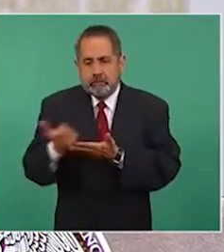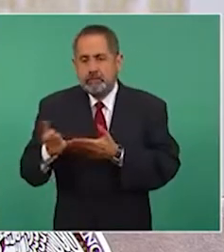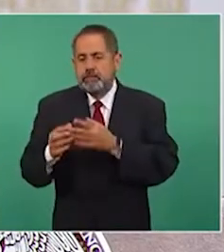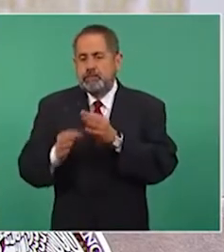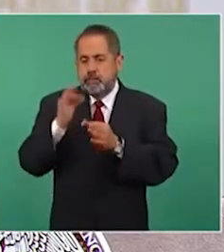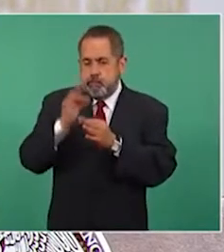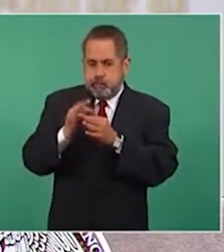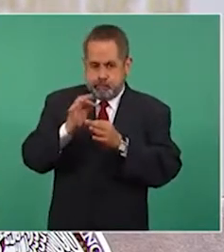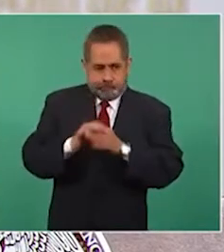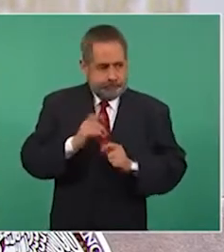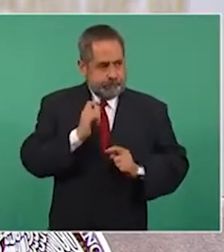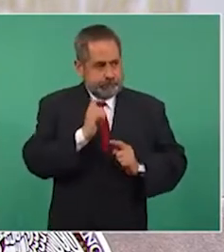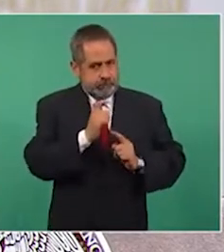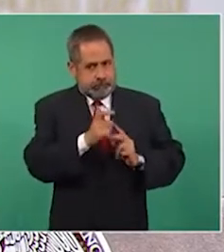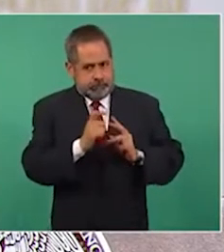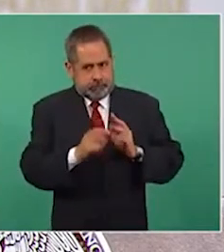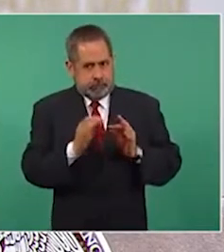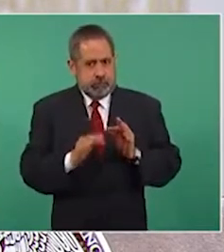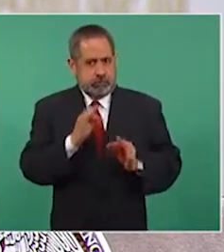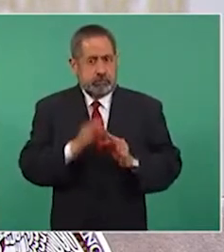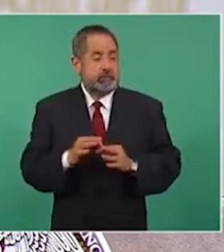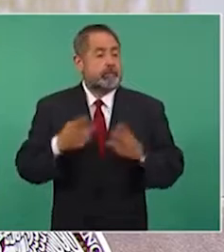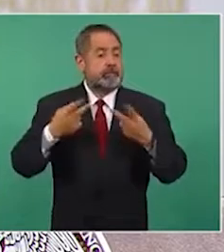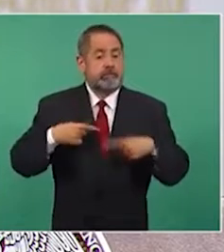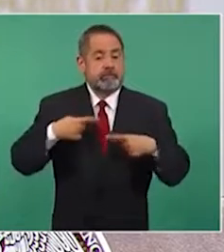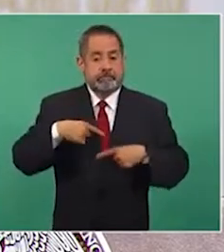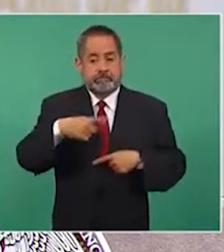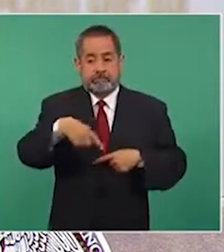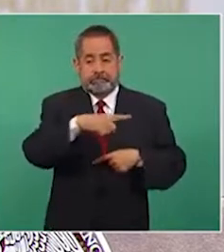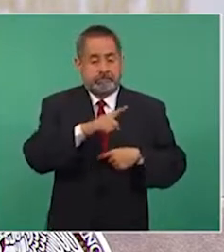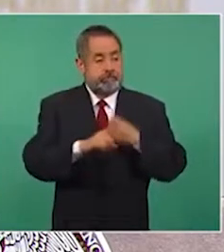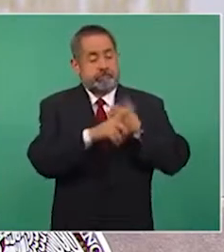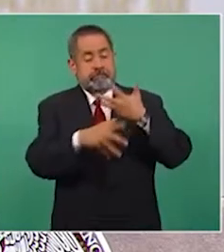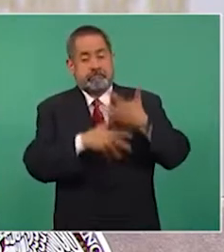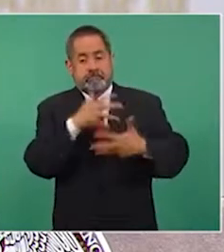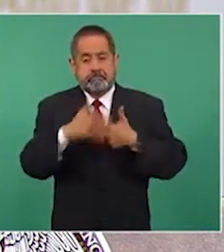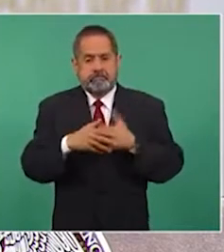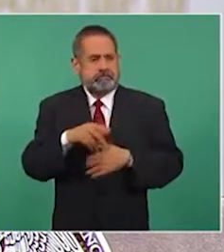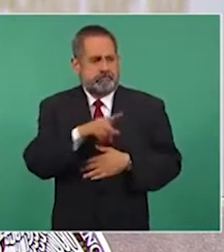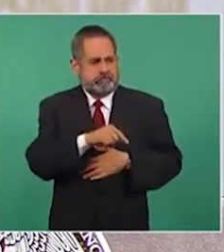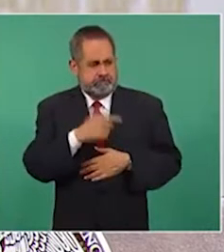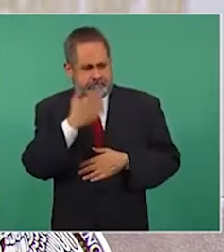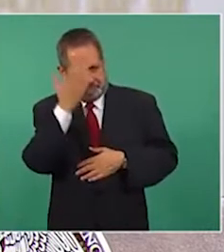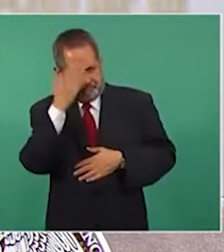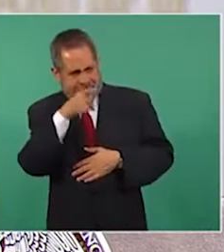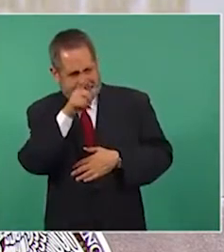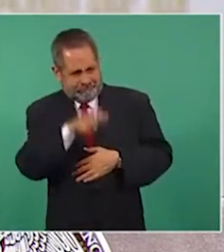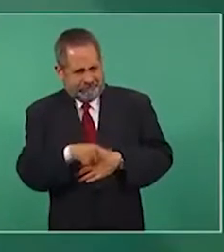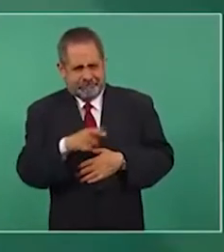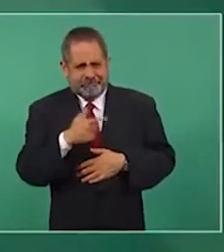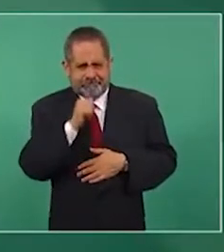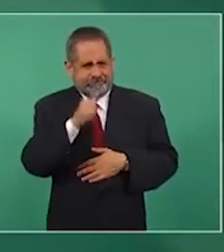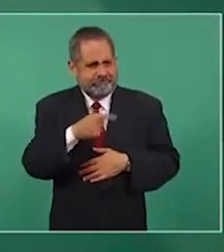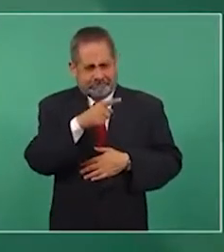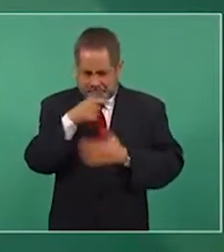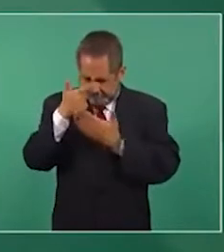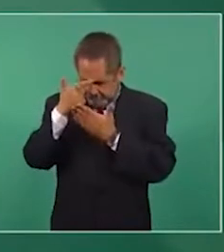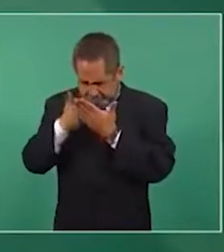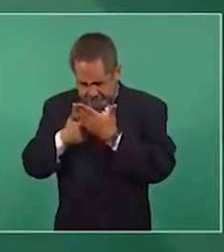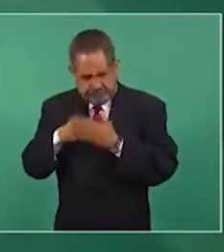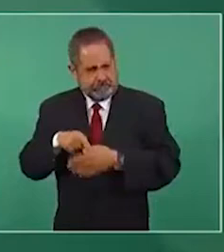prestaciones que marca la ley y que las personas que generaron el conflicto no son identificadas ni se encuentran